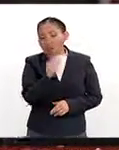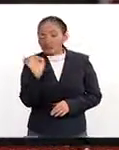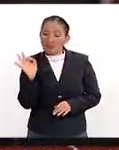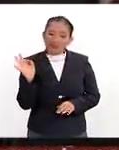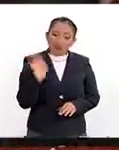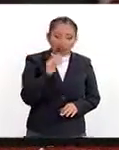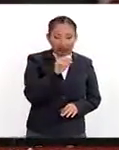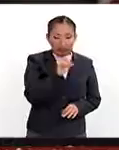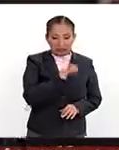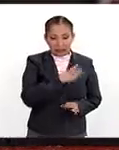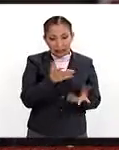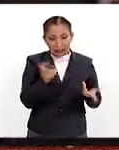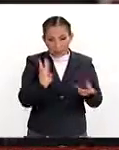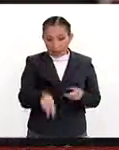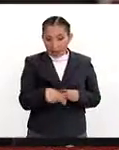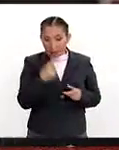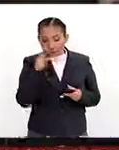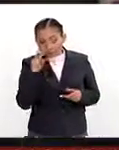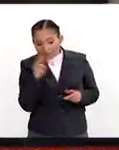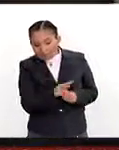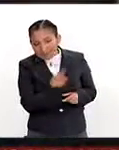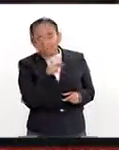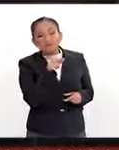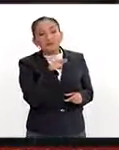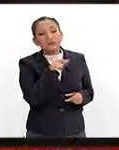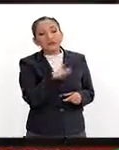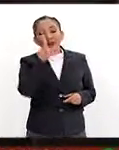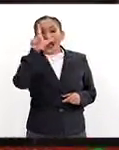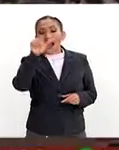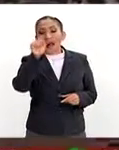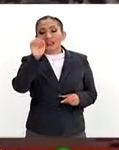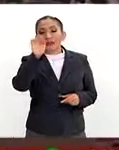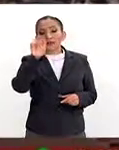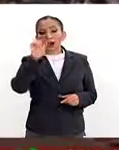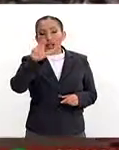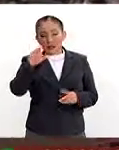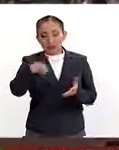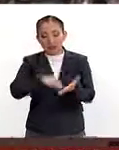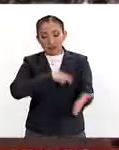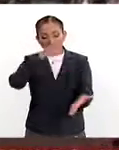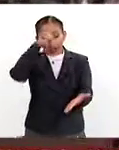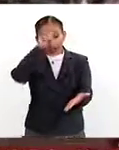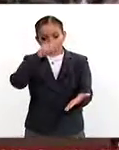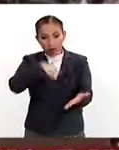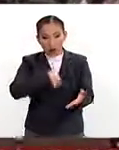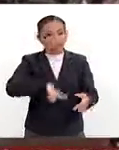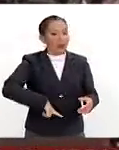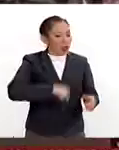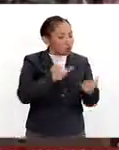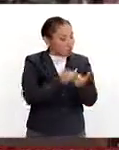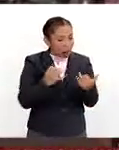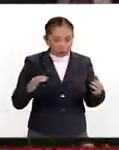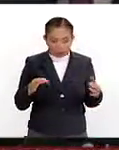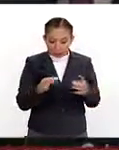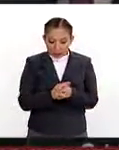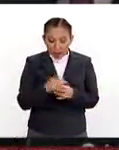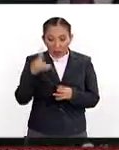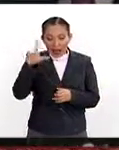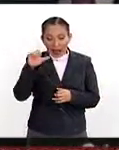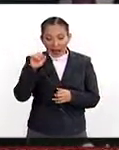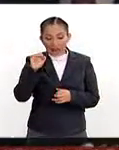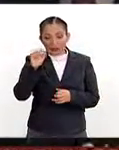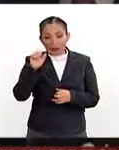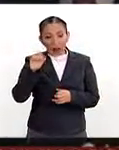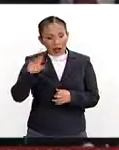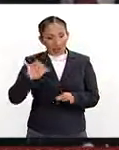lo que sí es un hecho es que las FARC firman el acuerdo, el gobierno también, las FARC